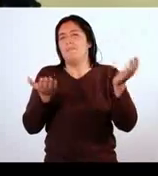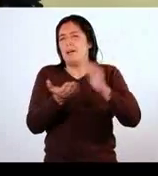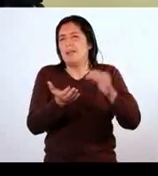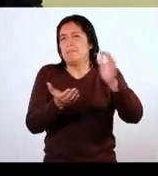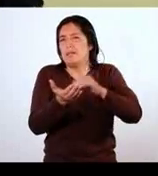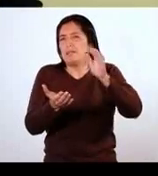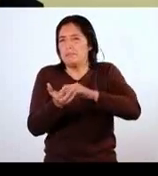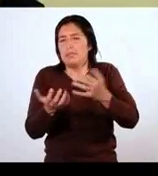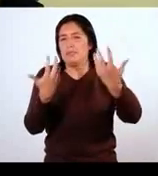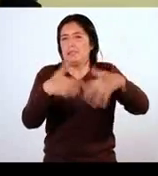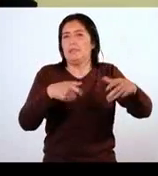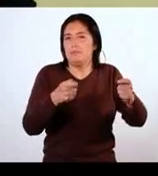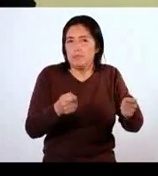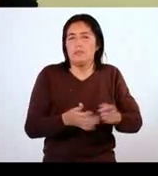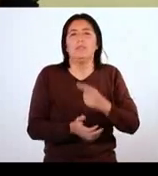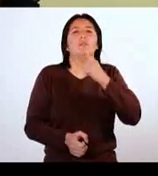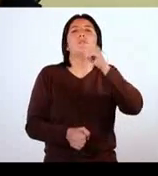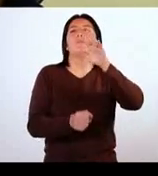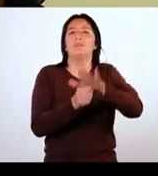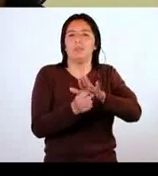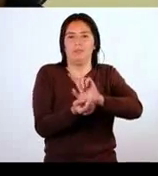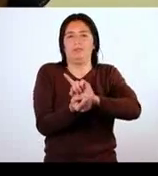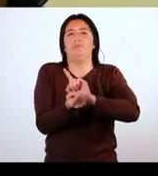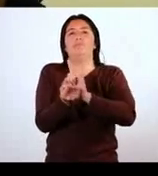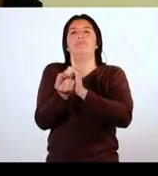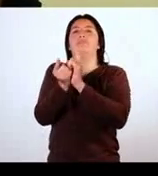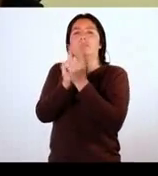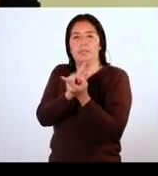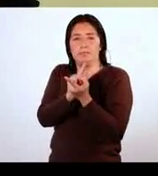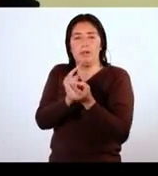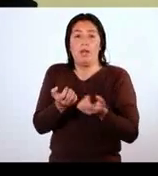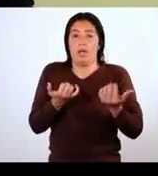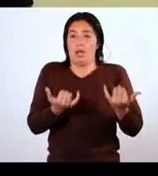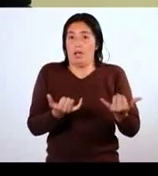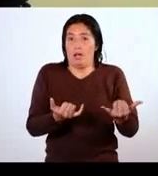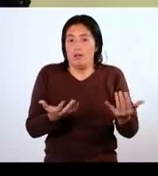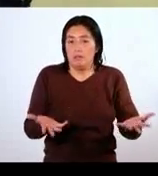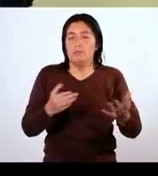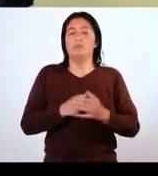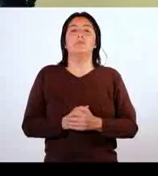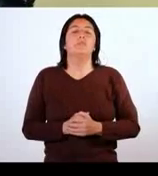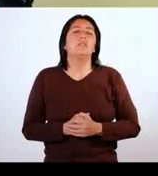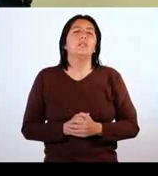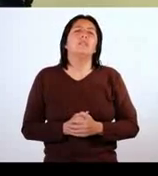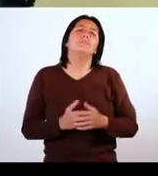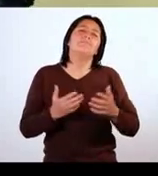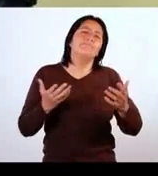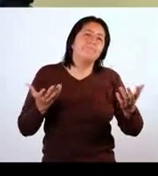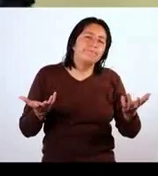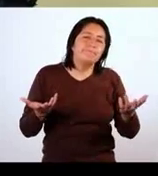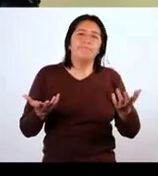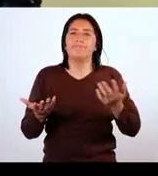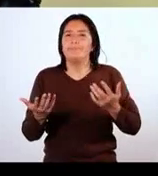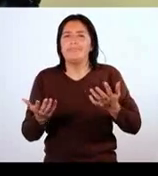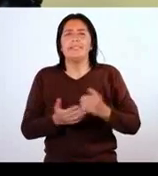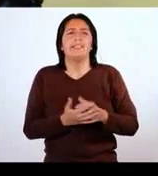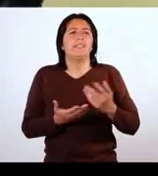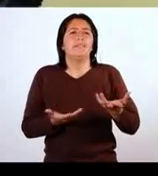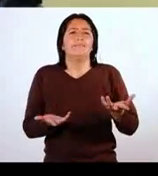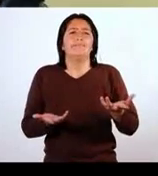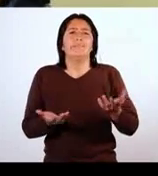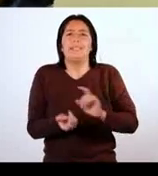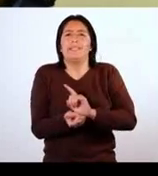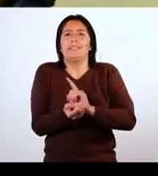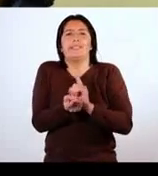se sientan comprometidas con ese cambio. Estamos en ese momento en una